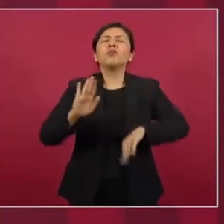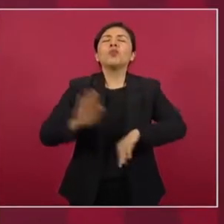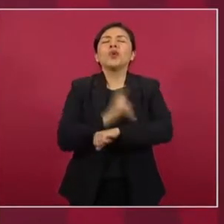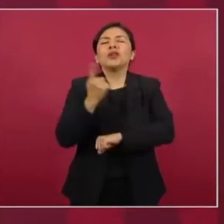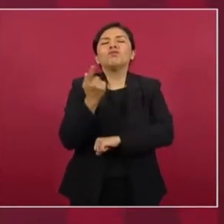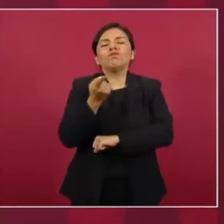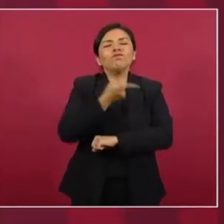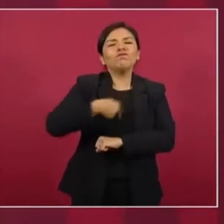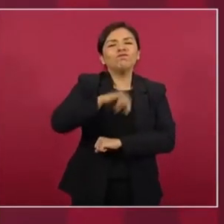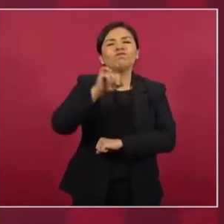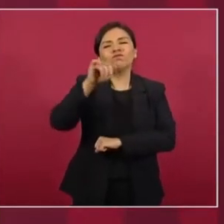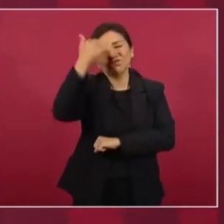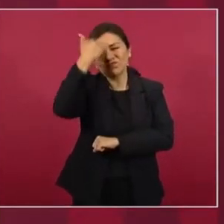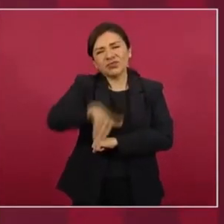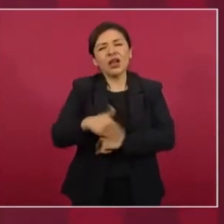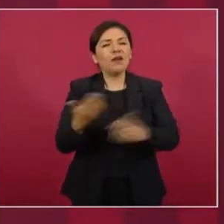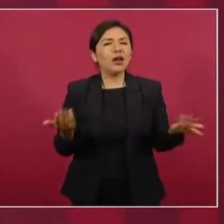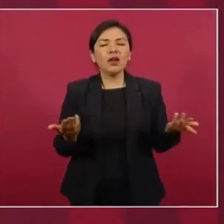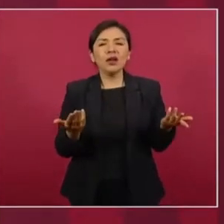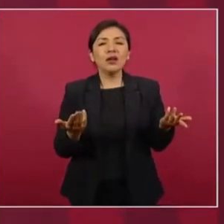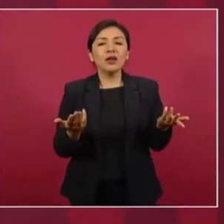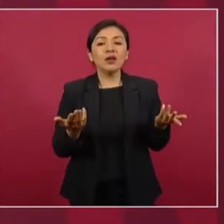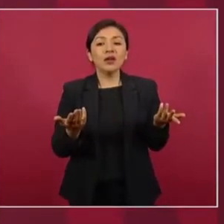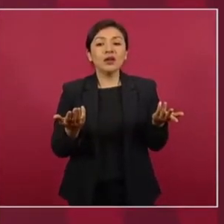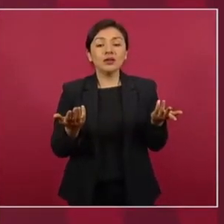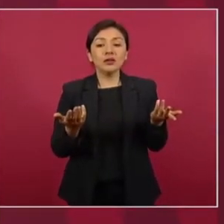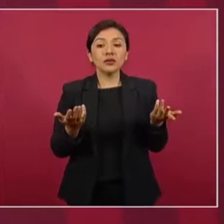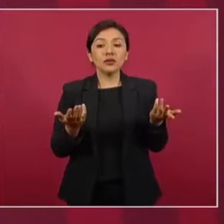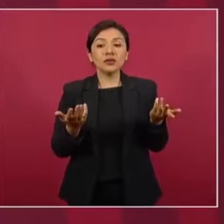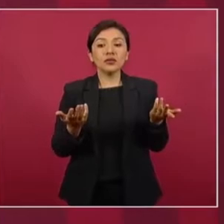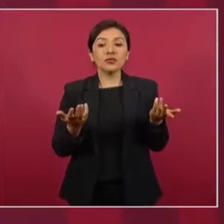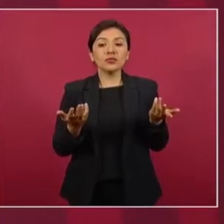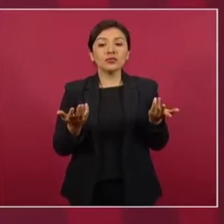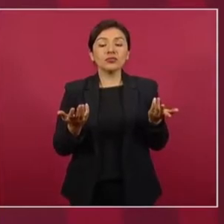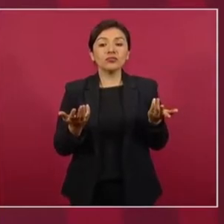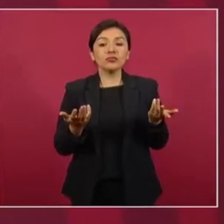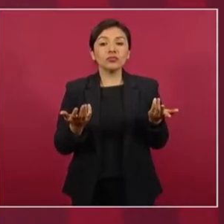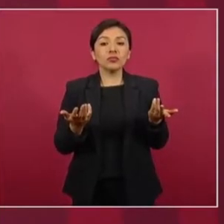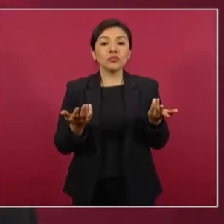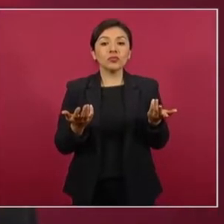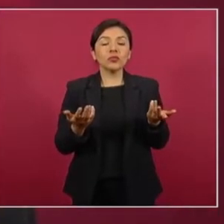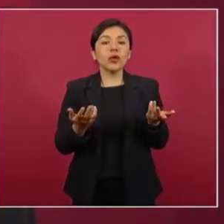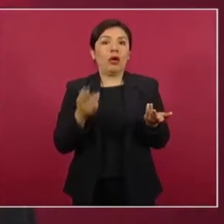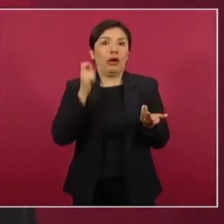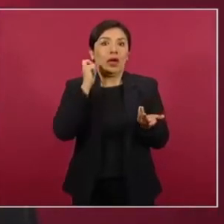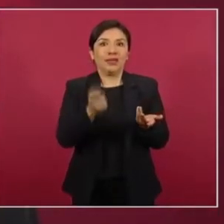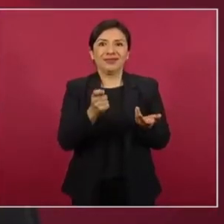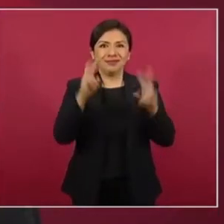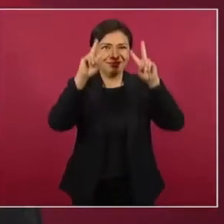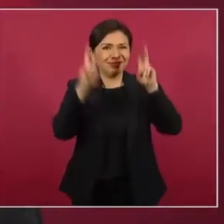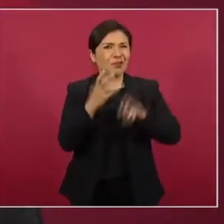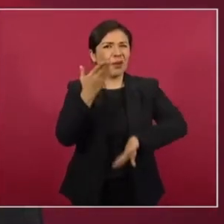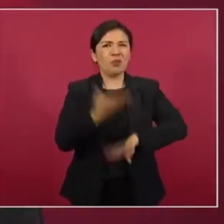de la trascendencia